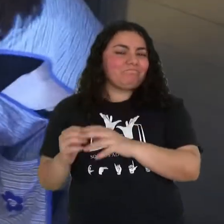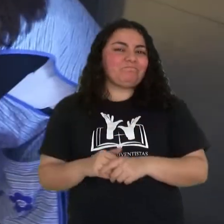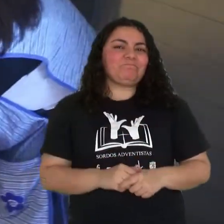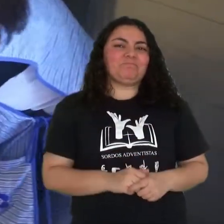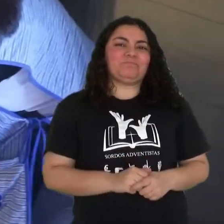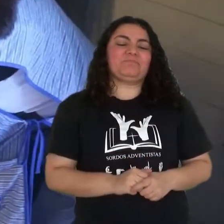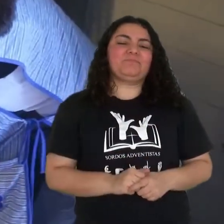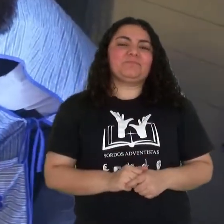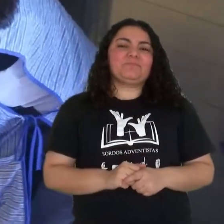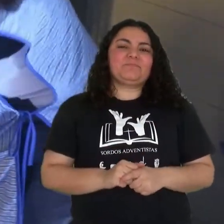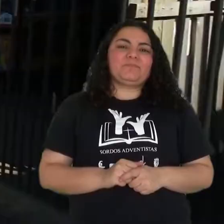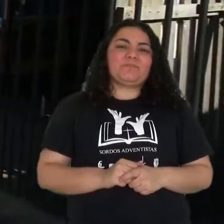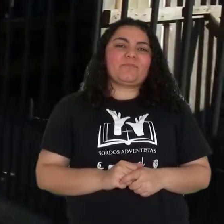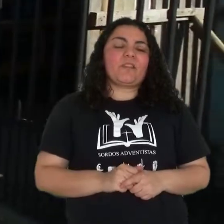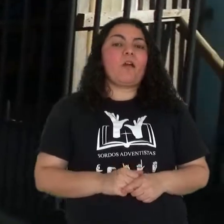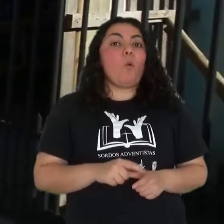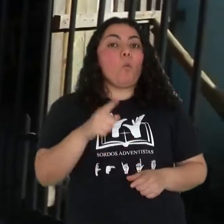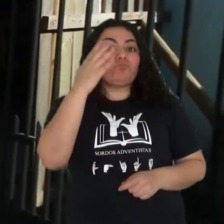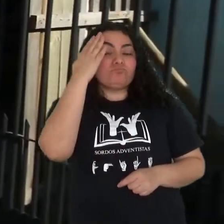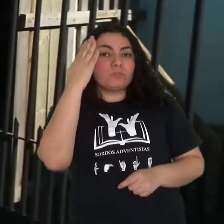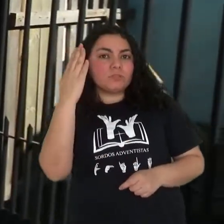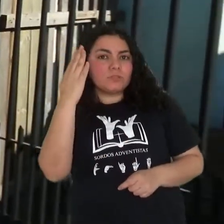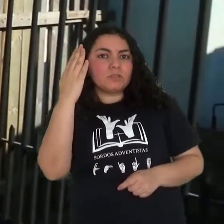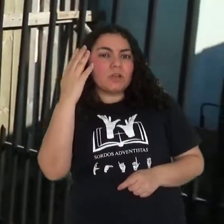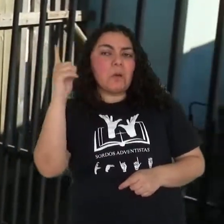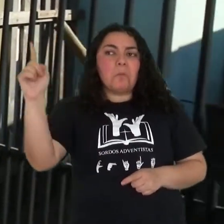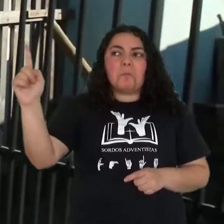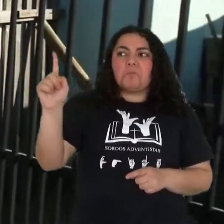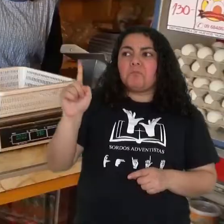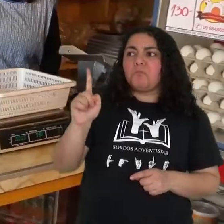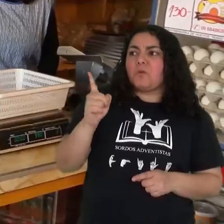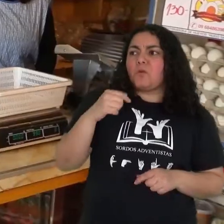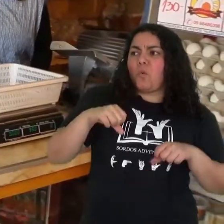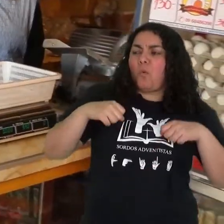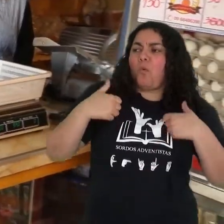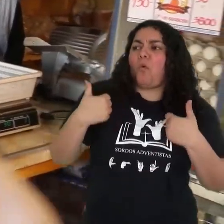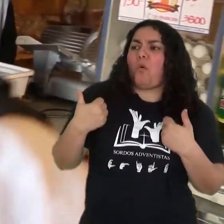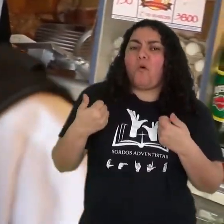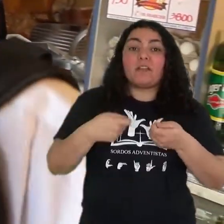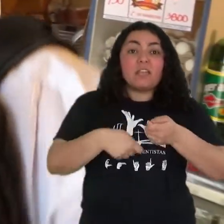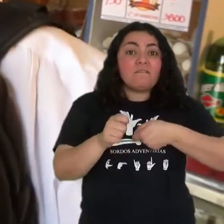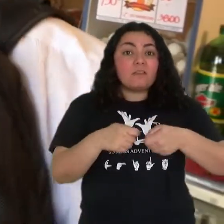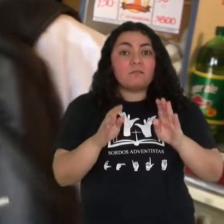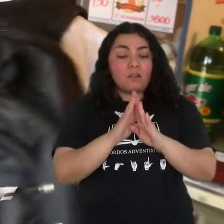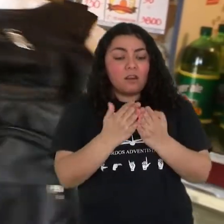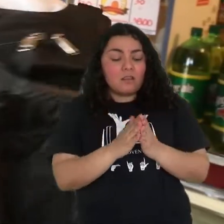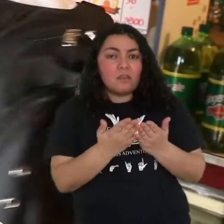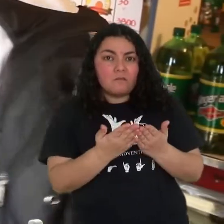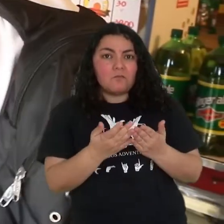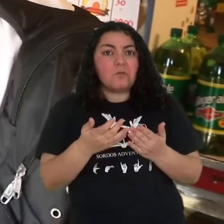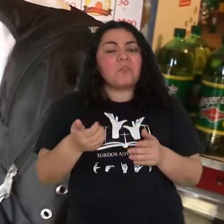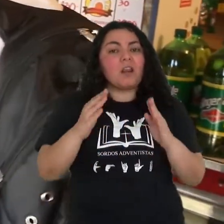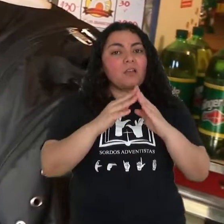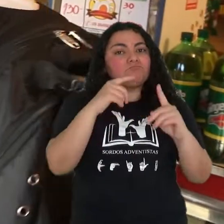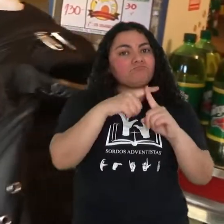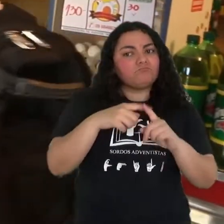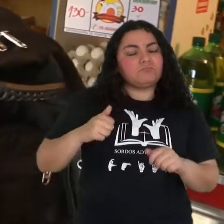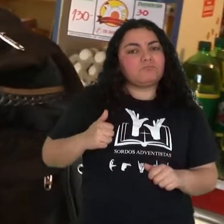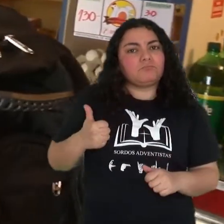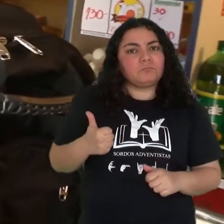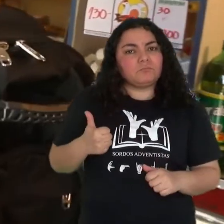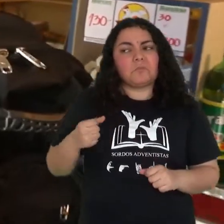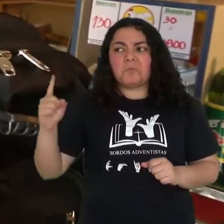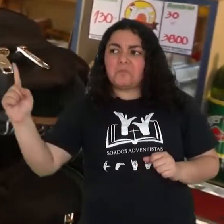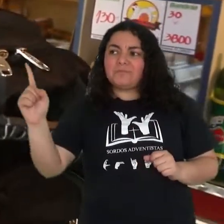vecinos del barrio. Un día recibieron la visita de un joven colportor de la Iglesia Adventista el séptimo día